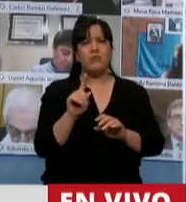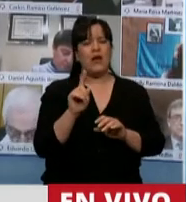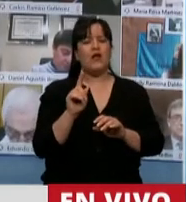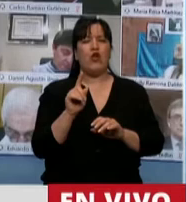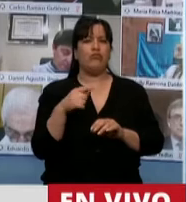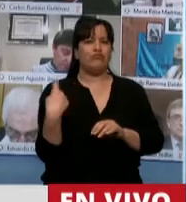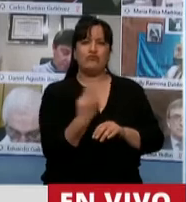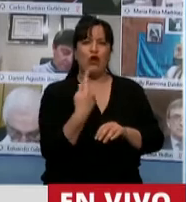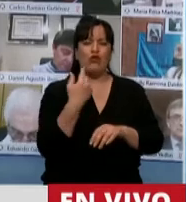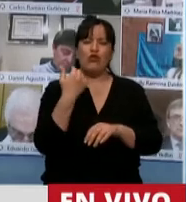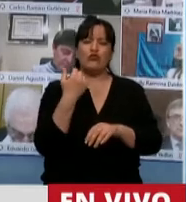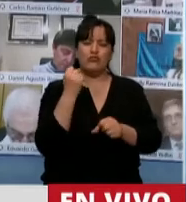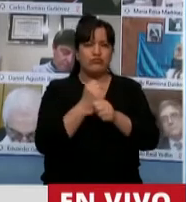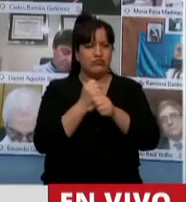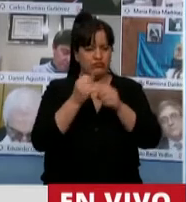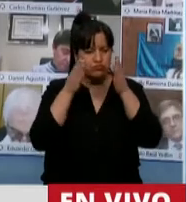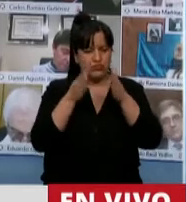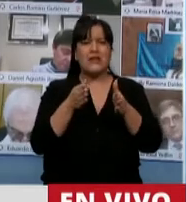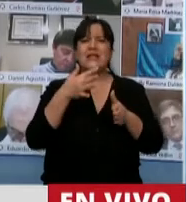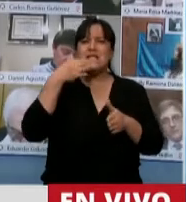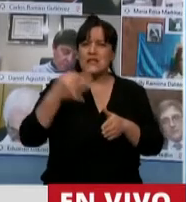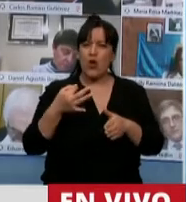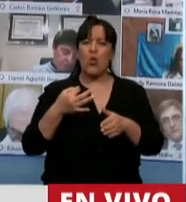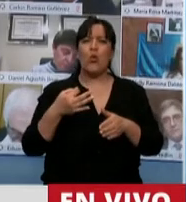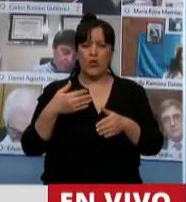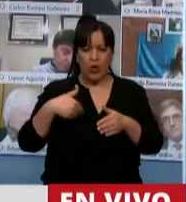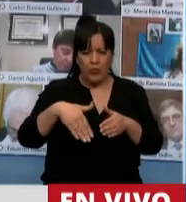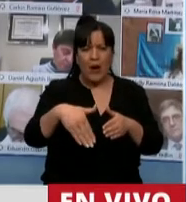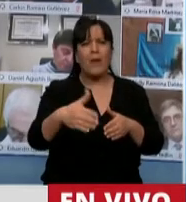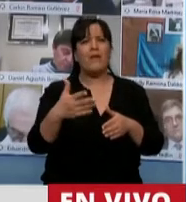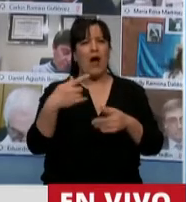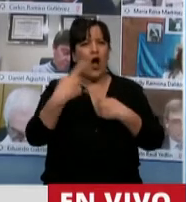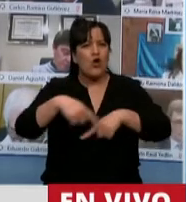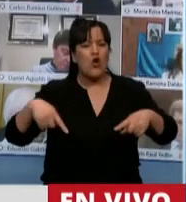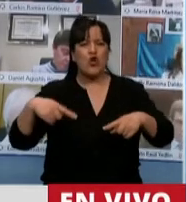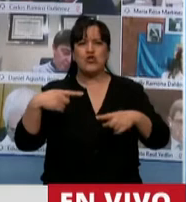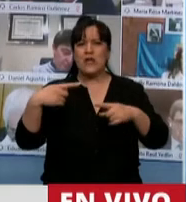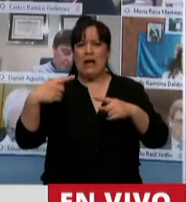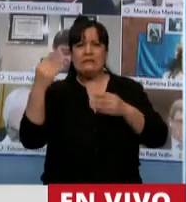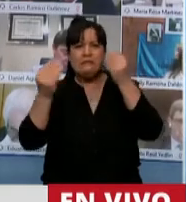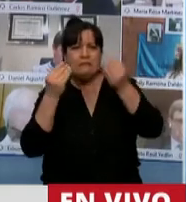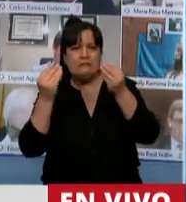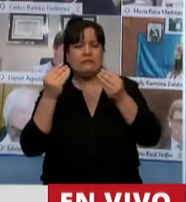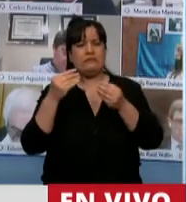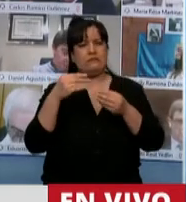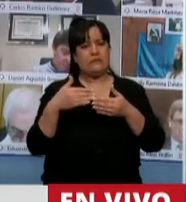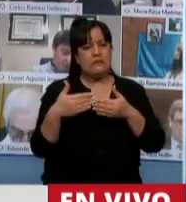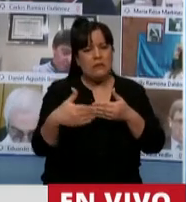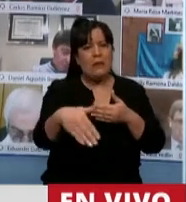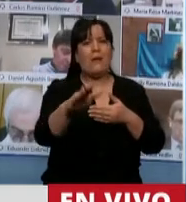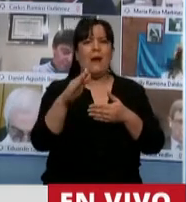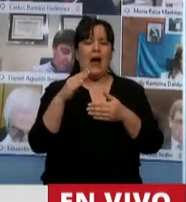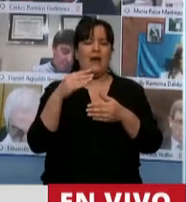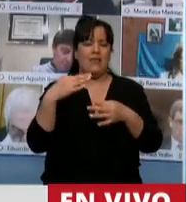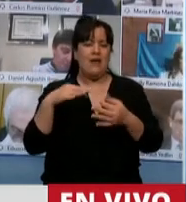compromiso y seguramente seguiremos encontrando señales preocupantes que tendremos que enfrentar en los próximos tiempos.